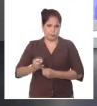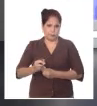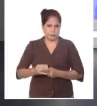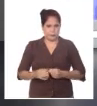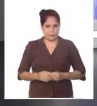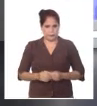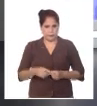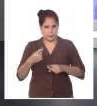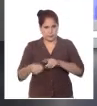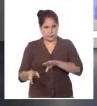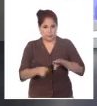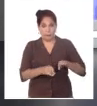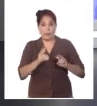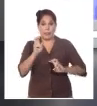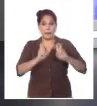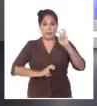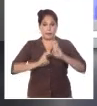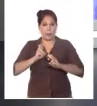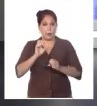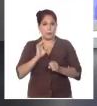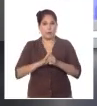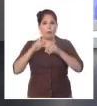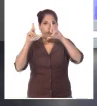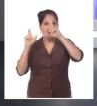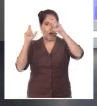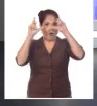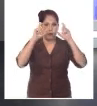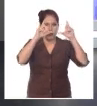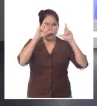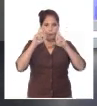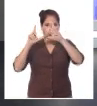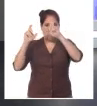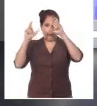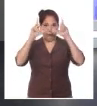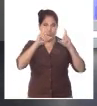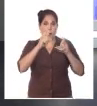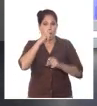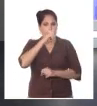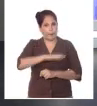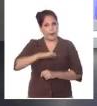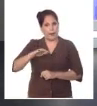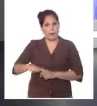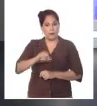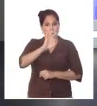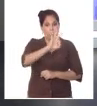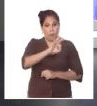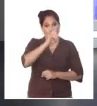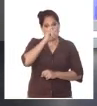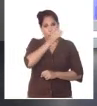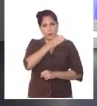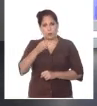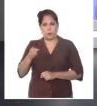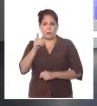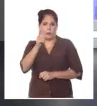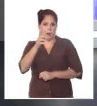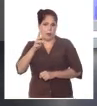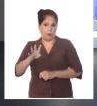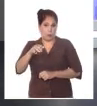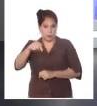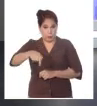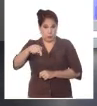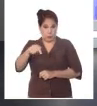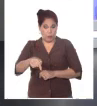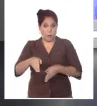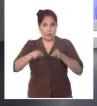El taller de iniciación fotográfica Primeros Píxeles para niños entre 8 y 14 años se retomó hoy en el